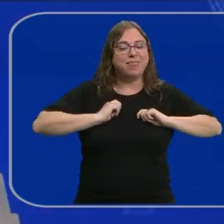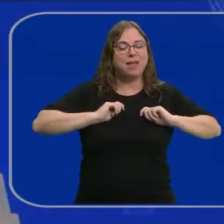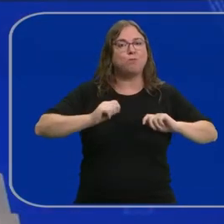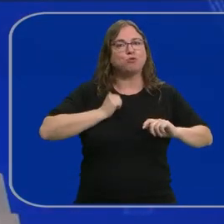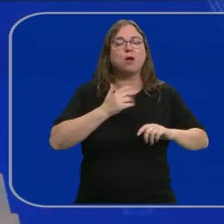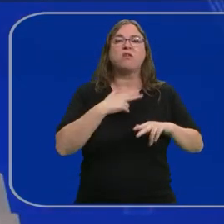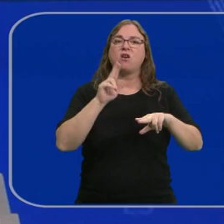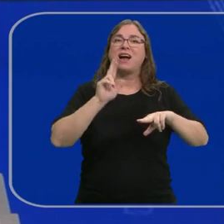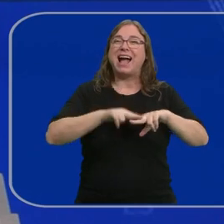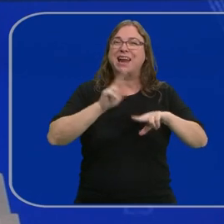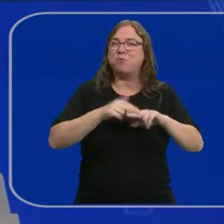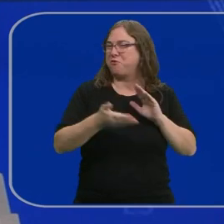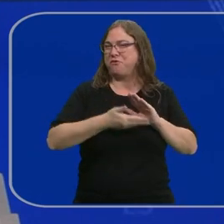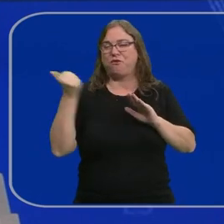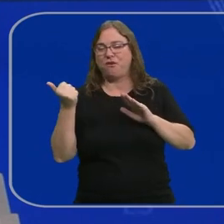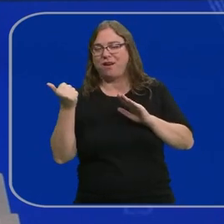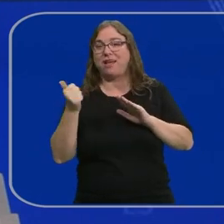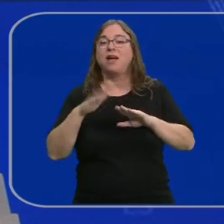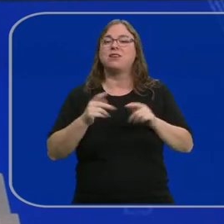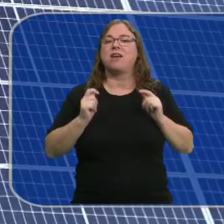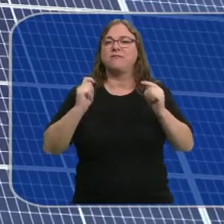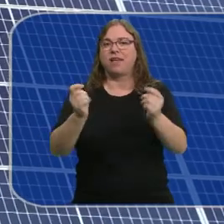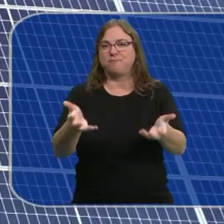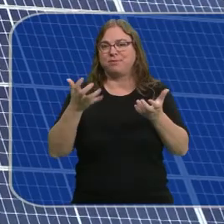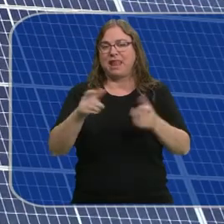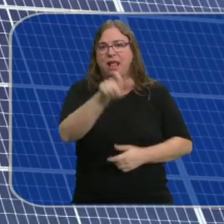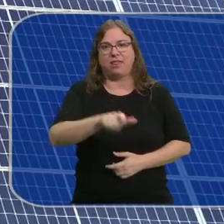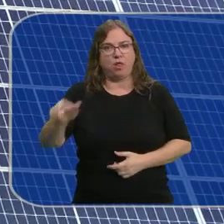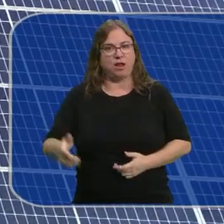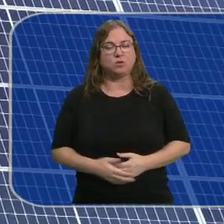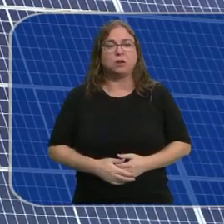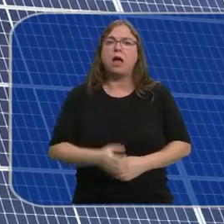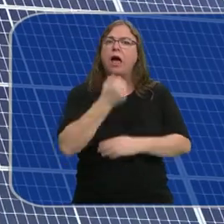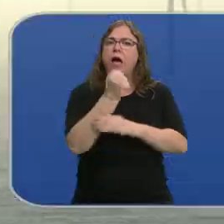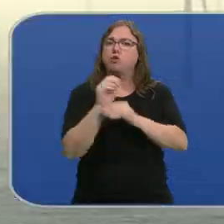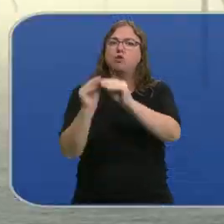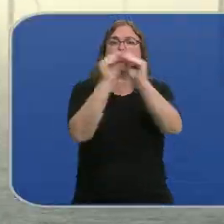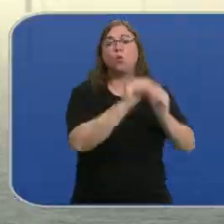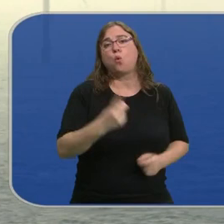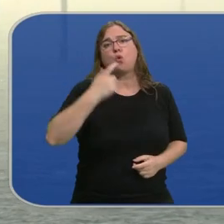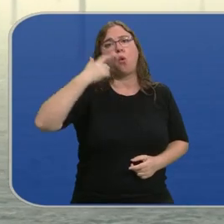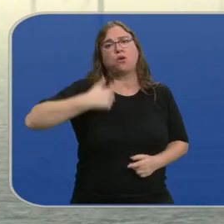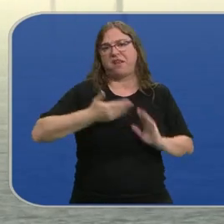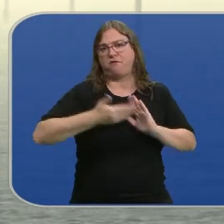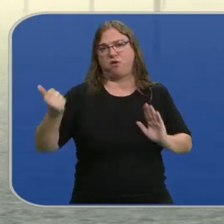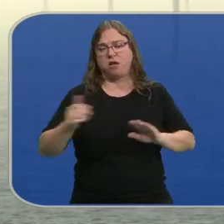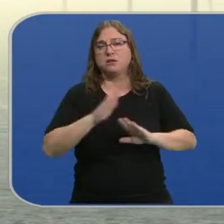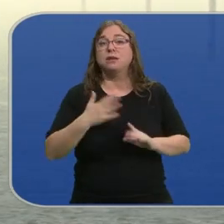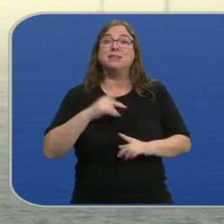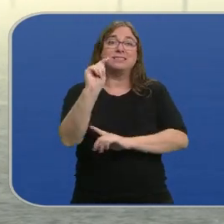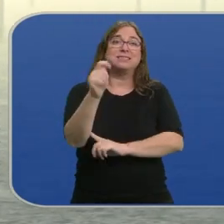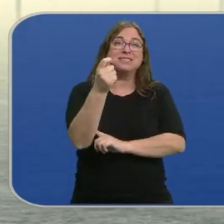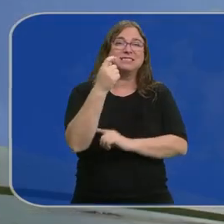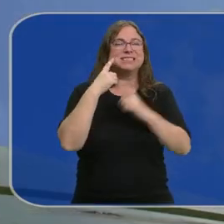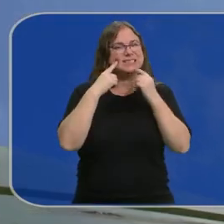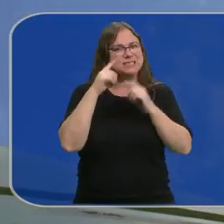nuestra economía y beneficiar directamente a los ciudadanos. Y tiene apoyo unánime, solo Hungría se ha descolgado. Para lograrlo han tenido que